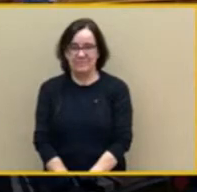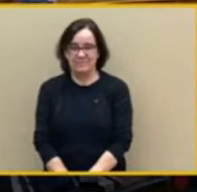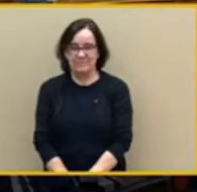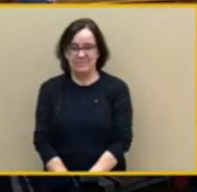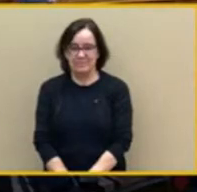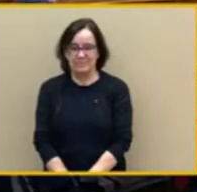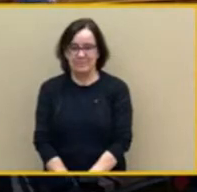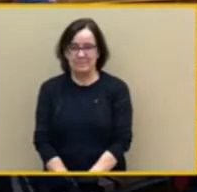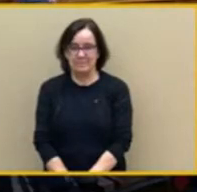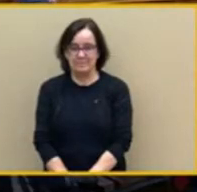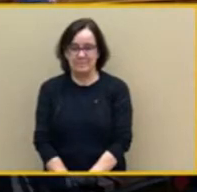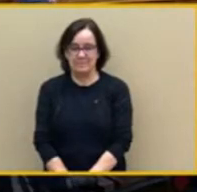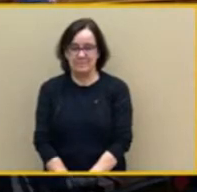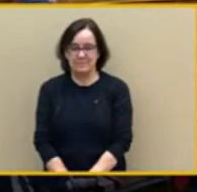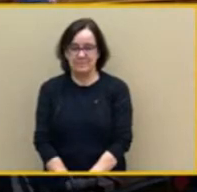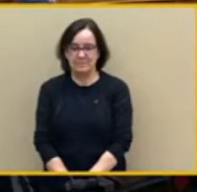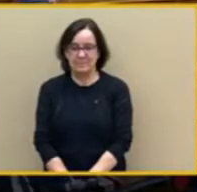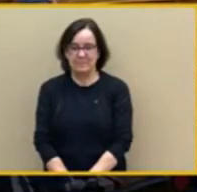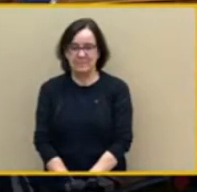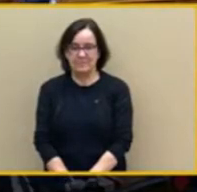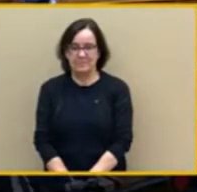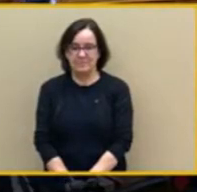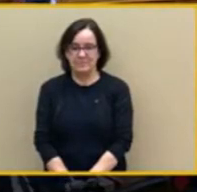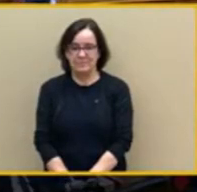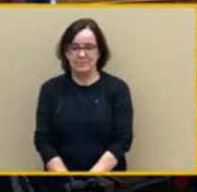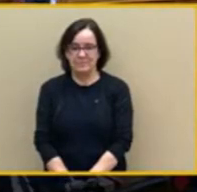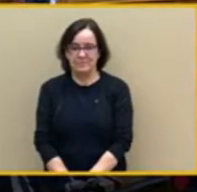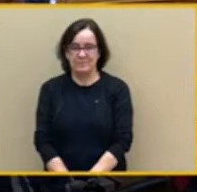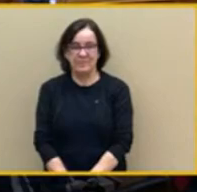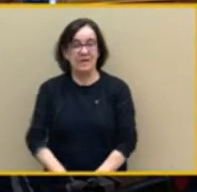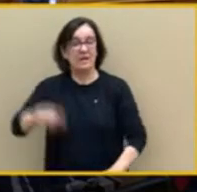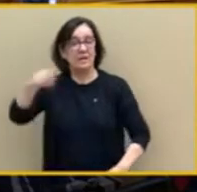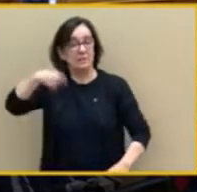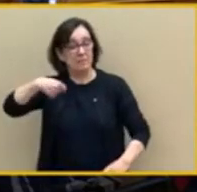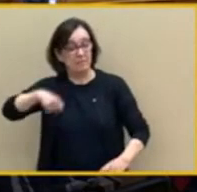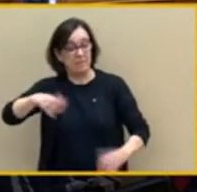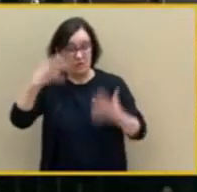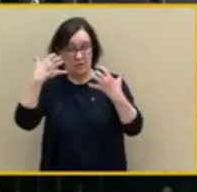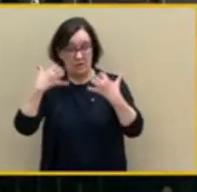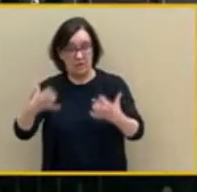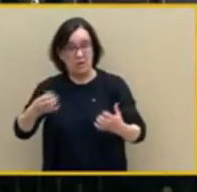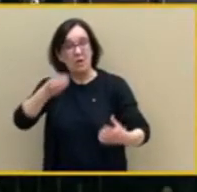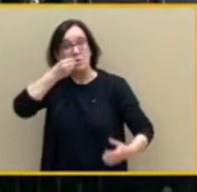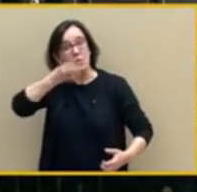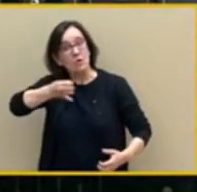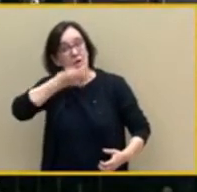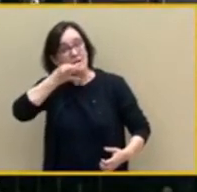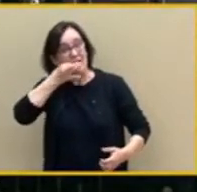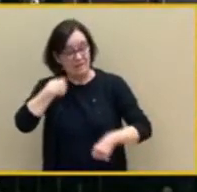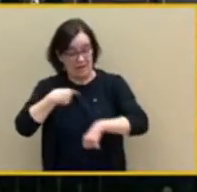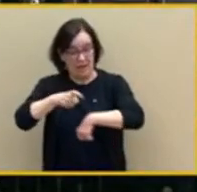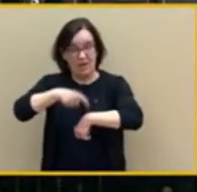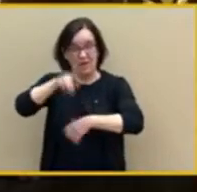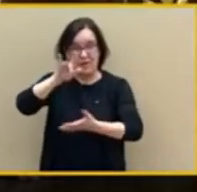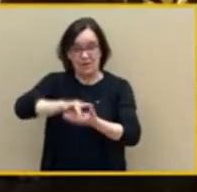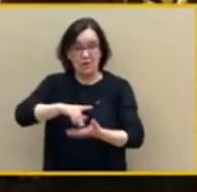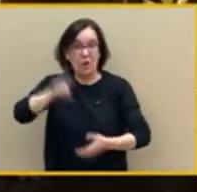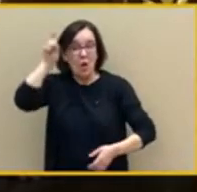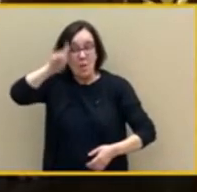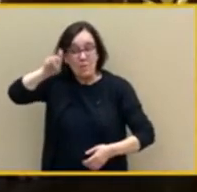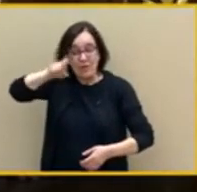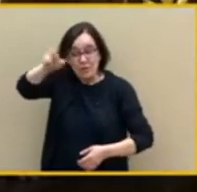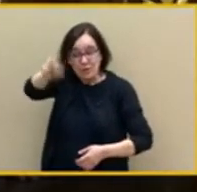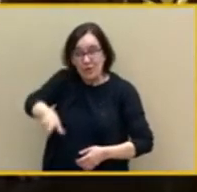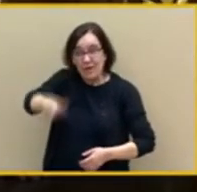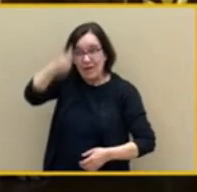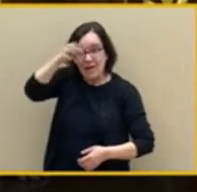Presidenta, señorías, buenas tardes ya. Profesor Tamames, gracias por su intervención. Le he